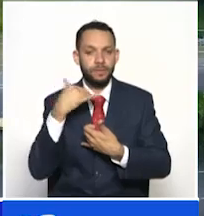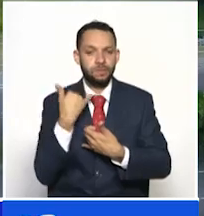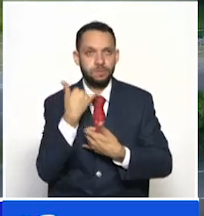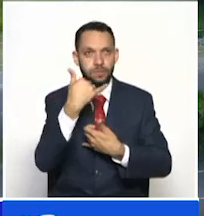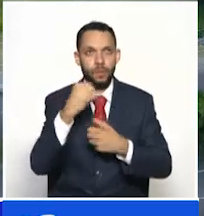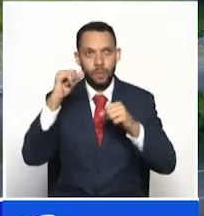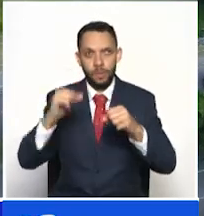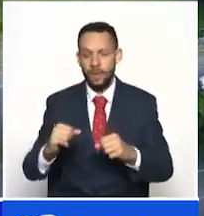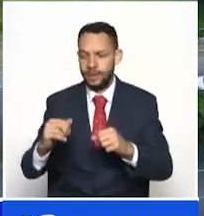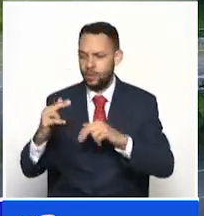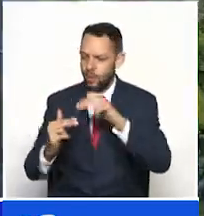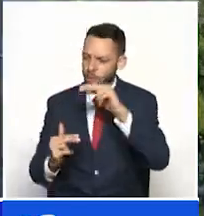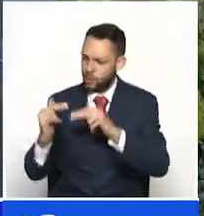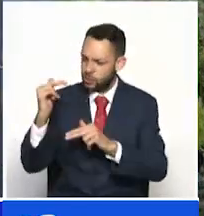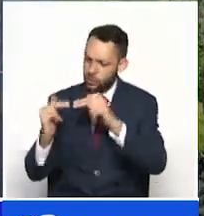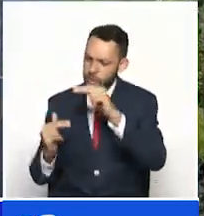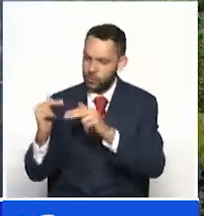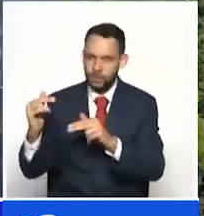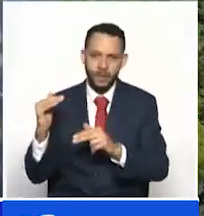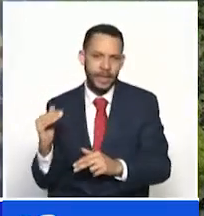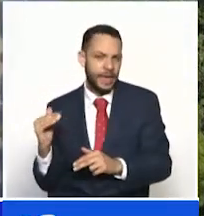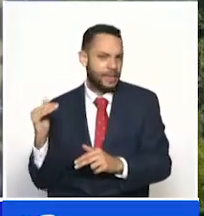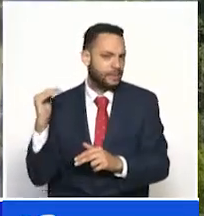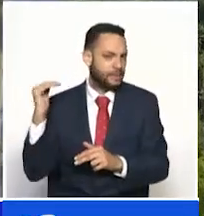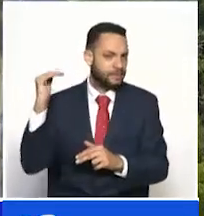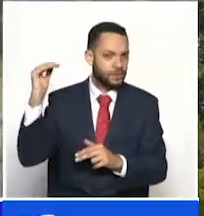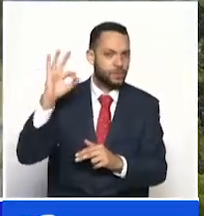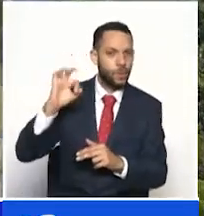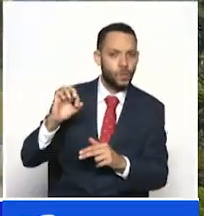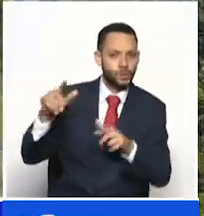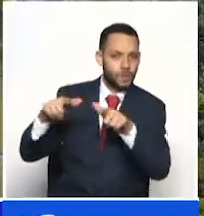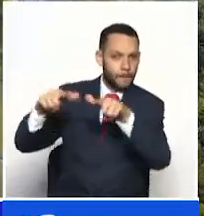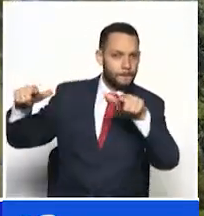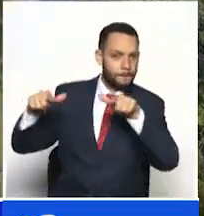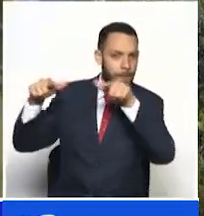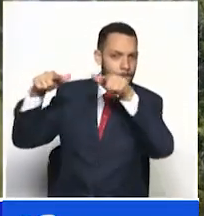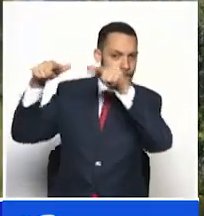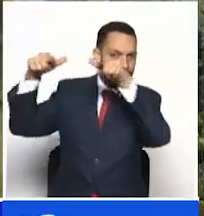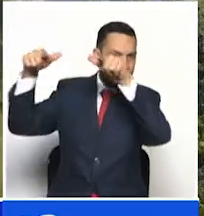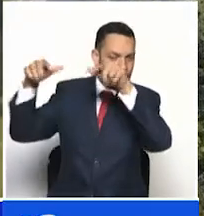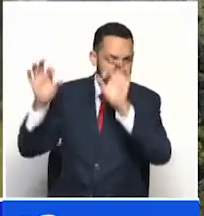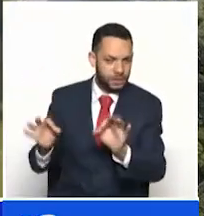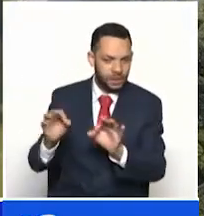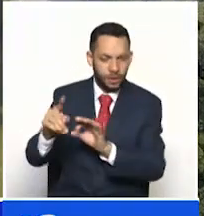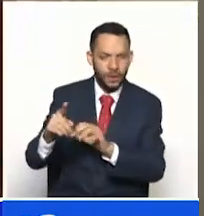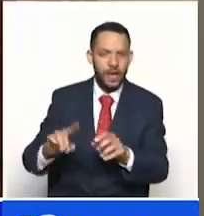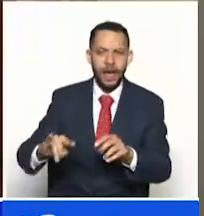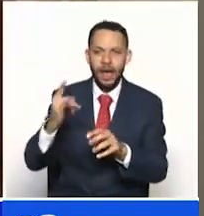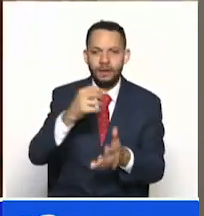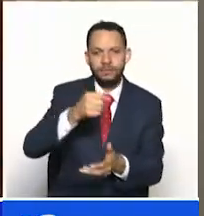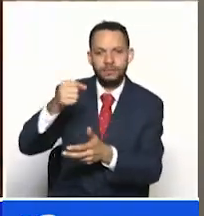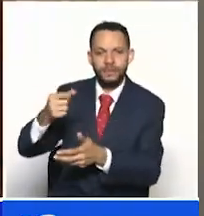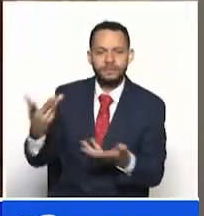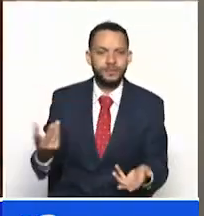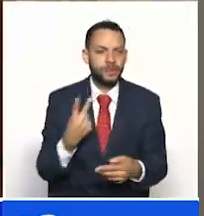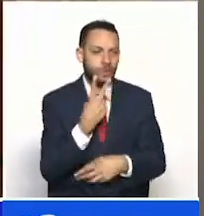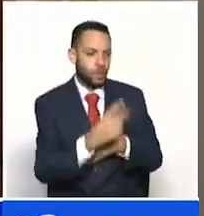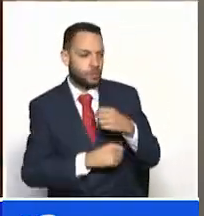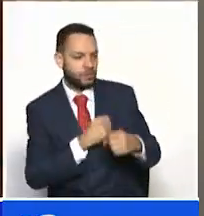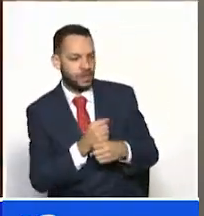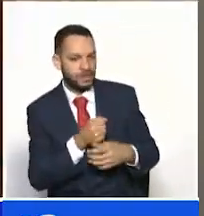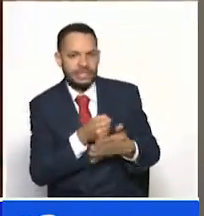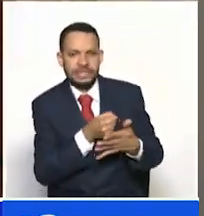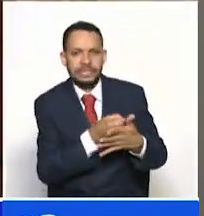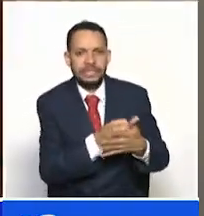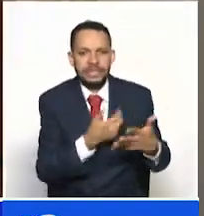edificio de ocho pisos, si el tema no se resuelve pronto, el proyecto se podría caer. Un inversionista que lleva dos, tres años tratando